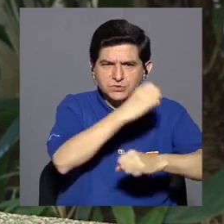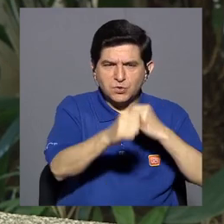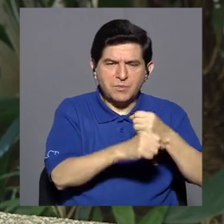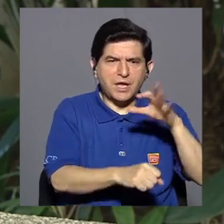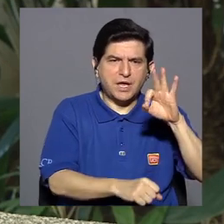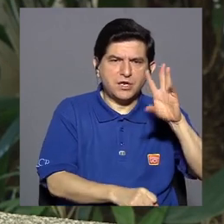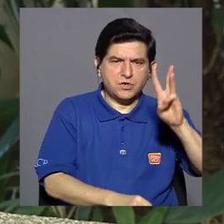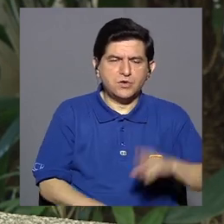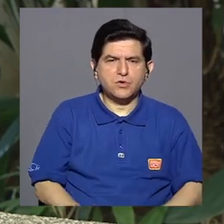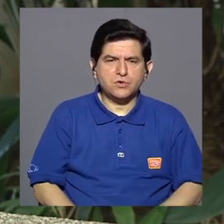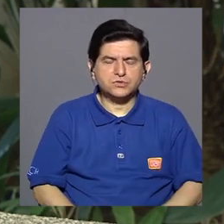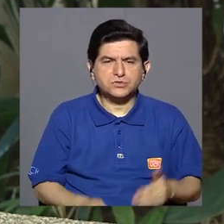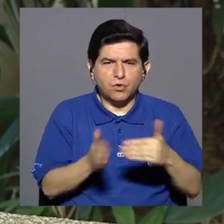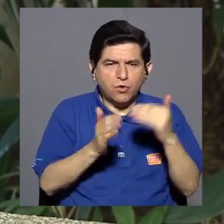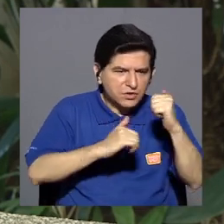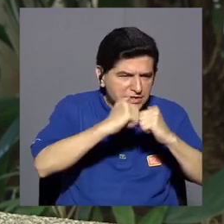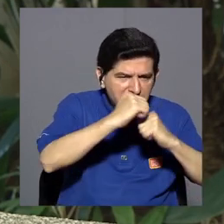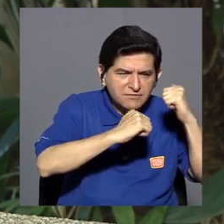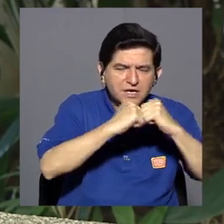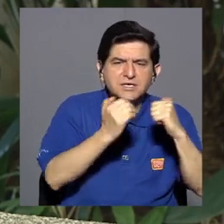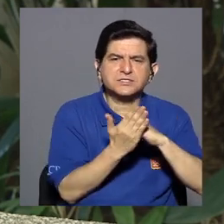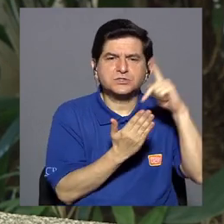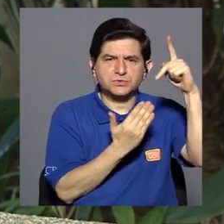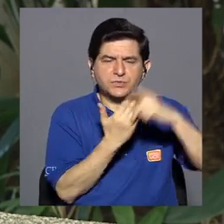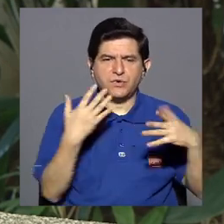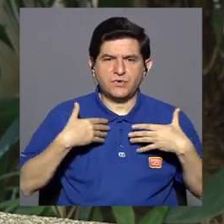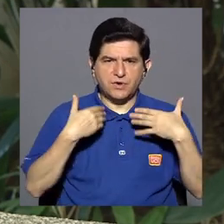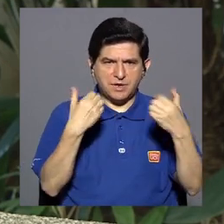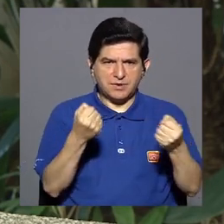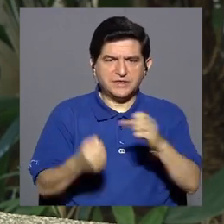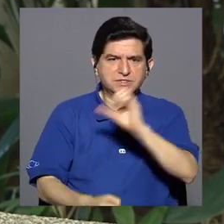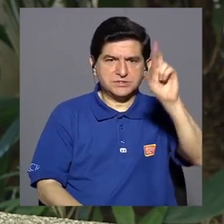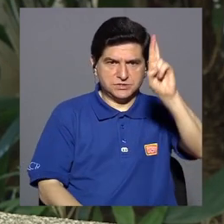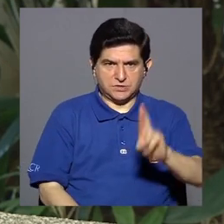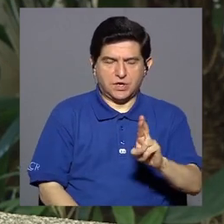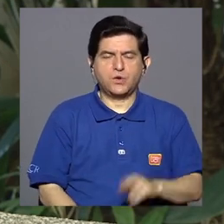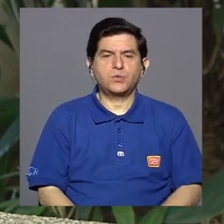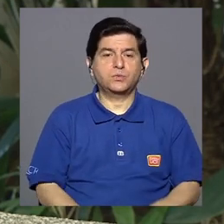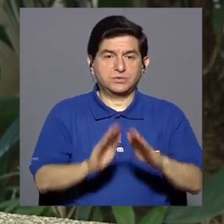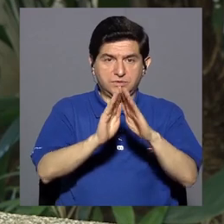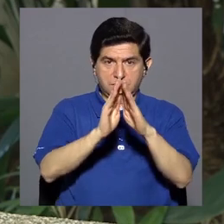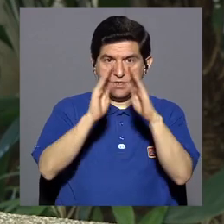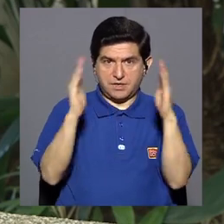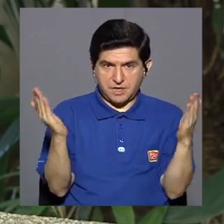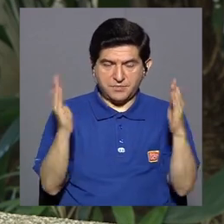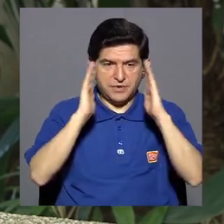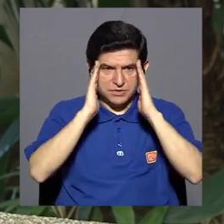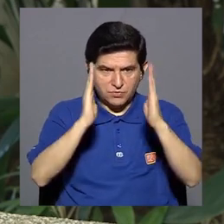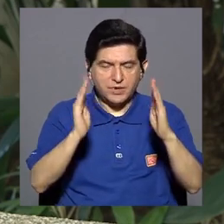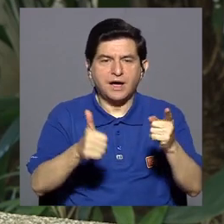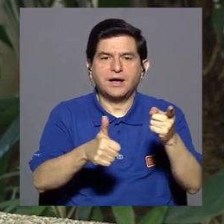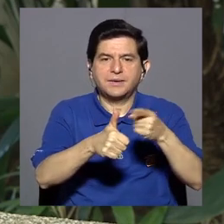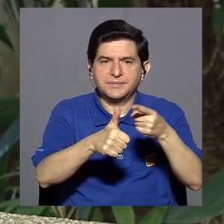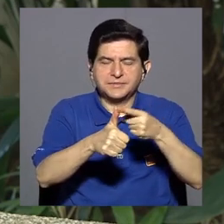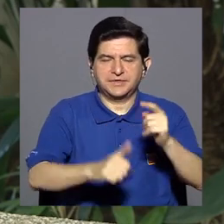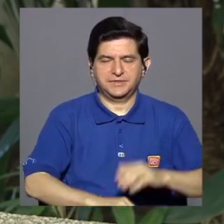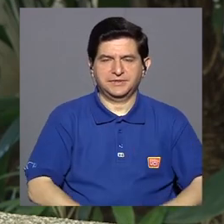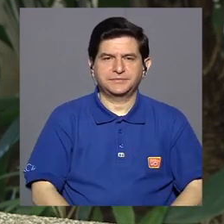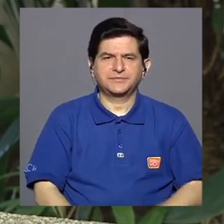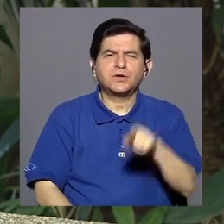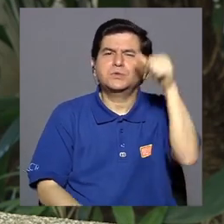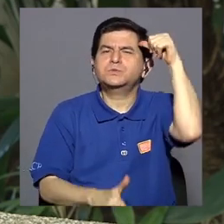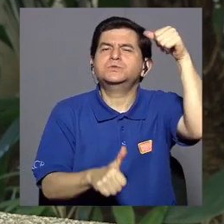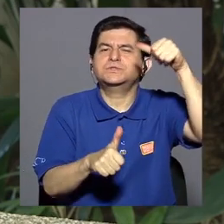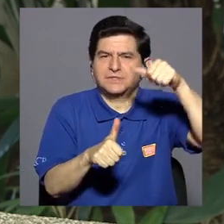más o menos, se hace la reestructuración del programa de salud costarricense y abre atención primaria.